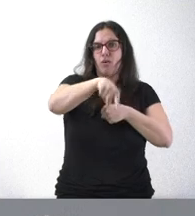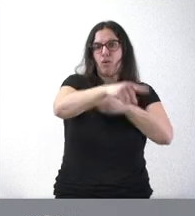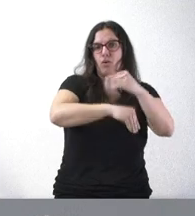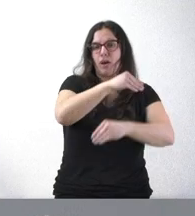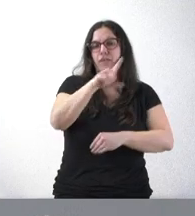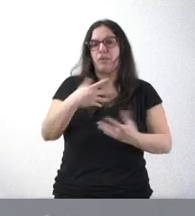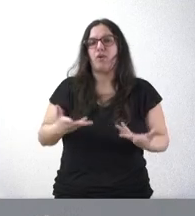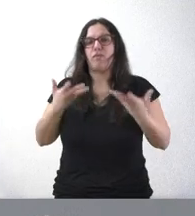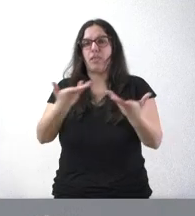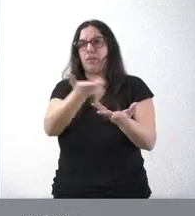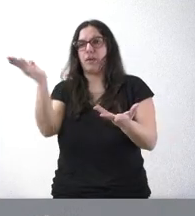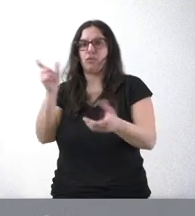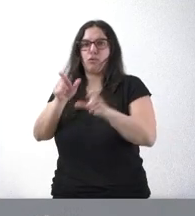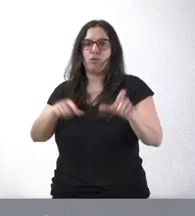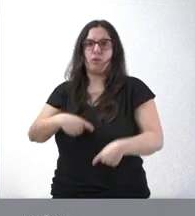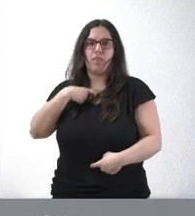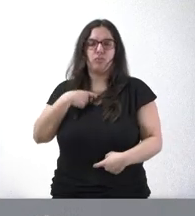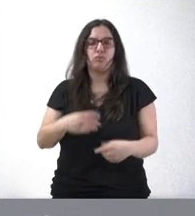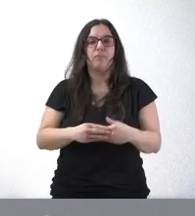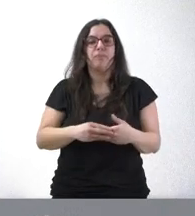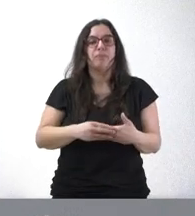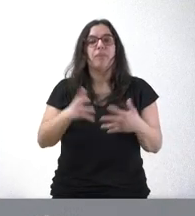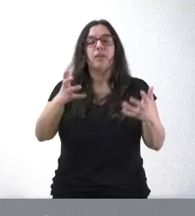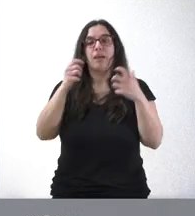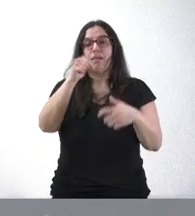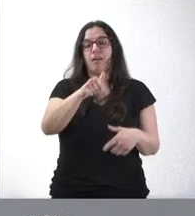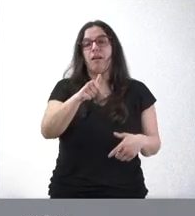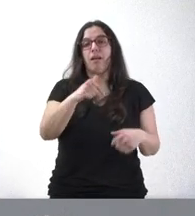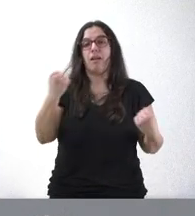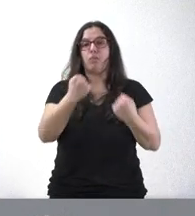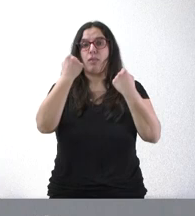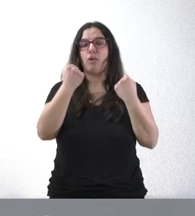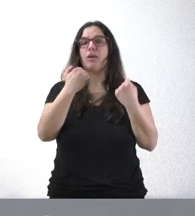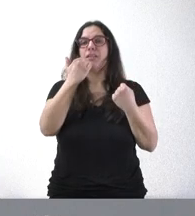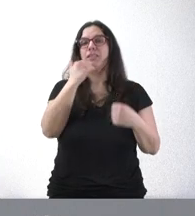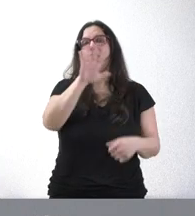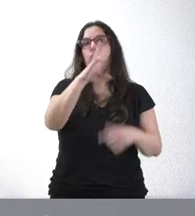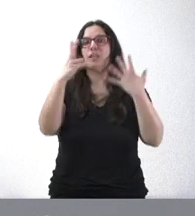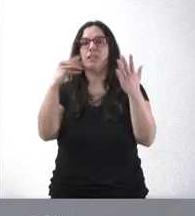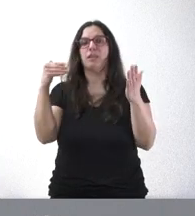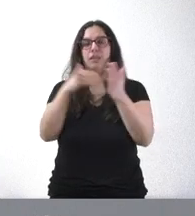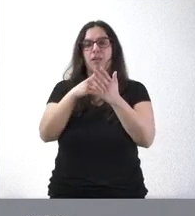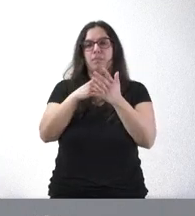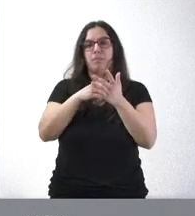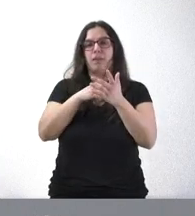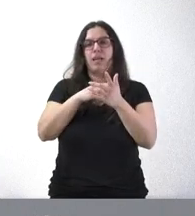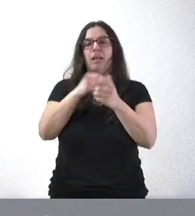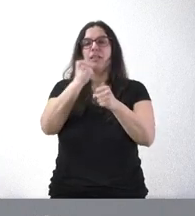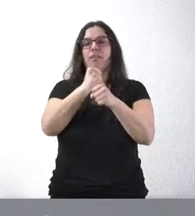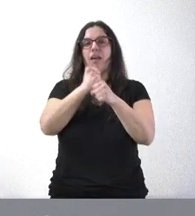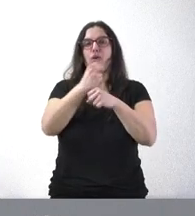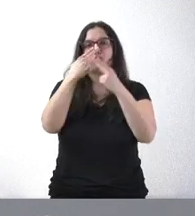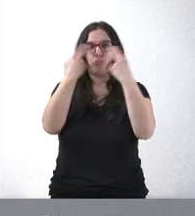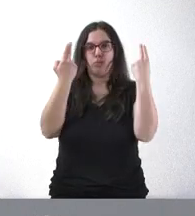la prestación que recibe el conjunto de los ciudadanos. Se van a beneficiar de esta actuación casi 57.000 empleados públicos